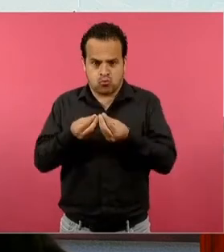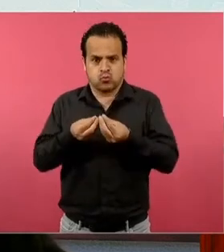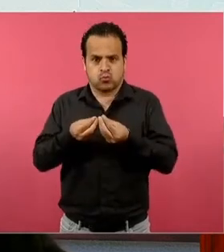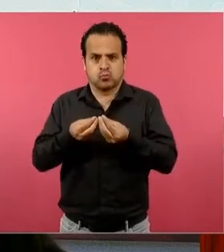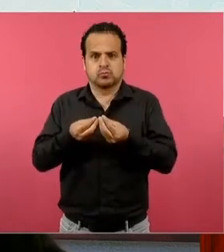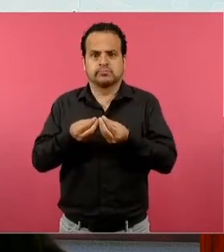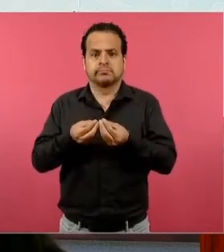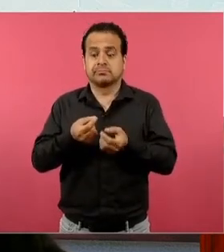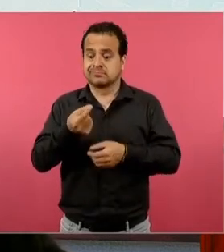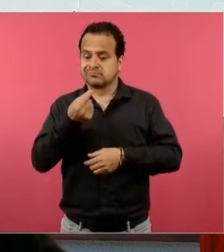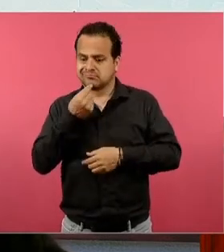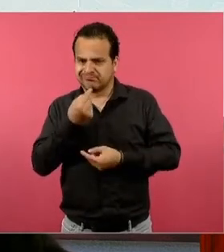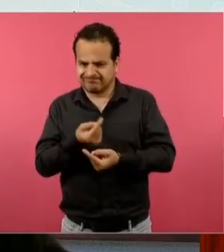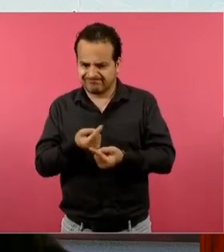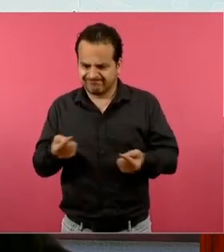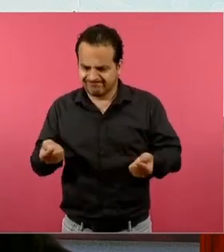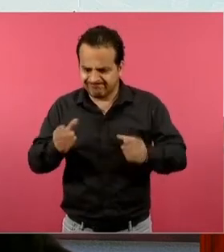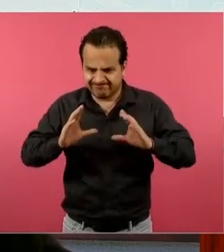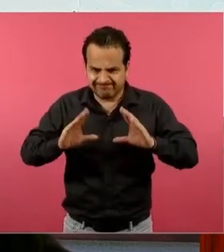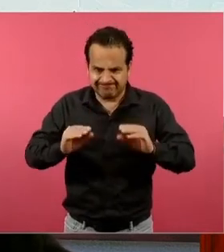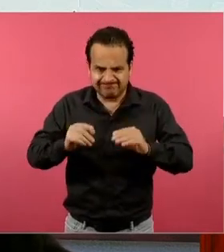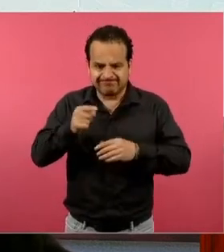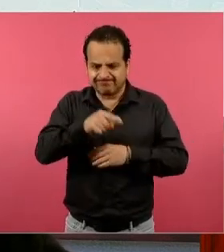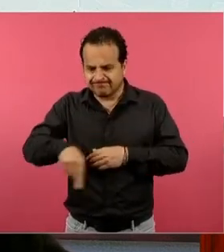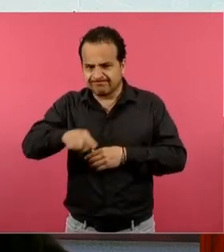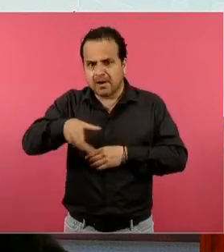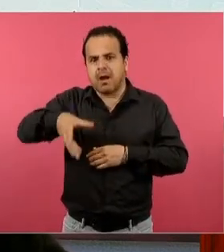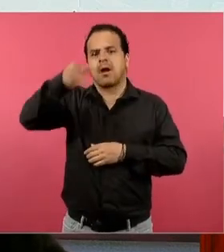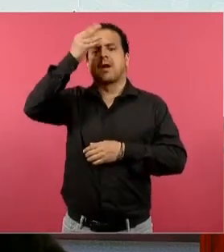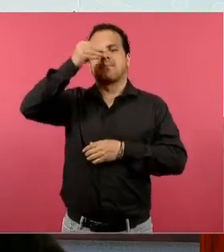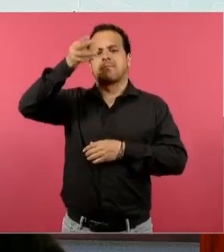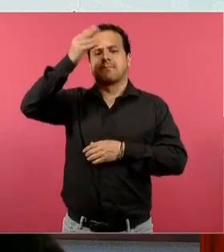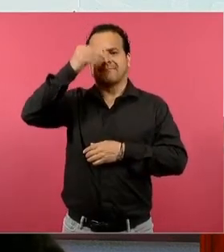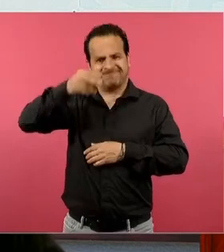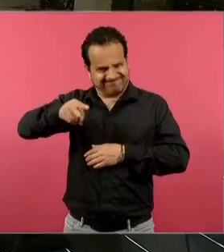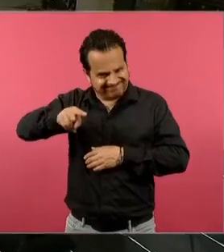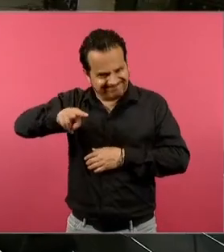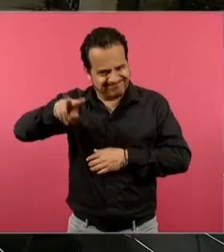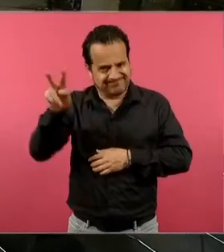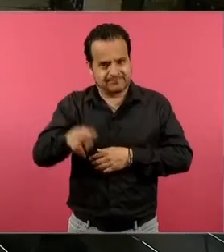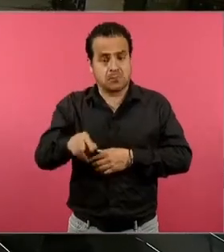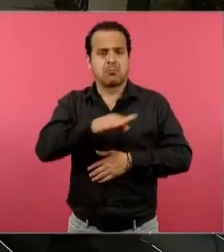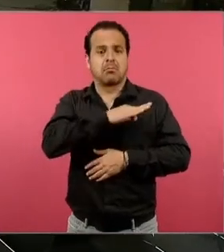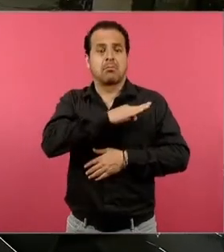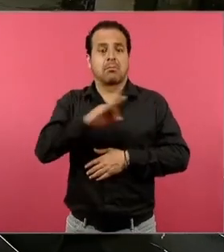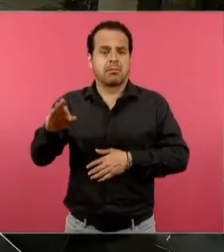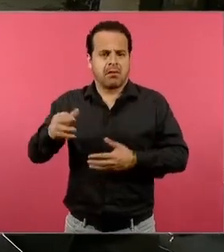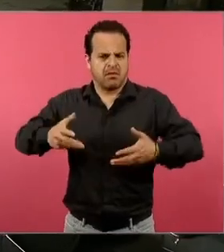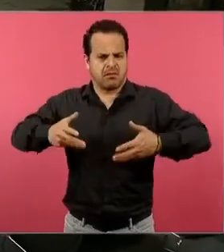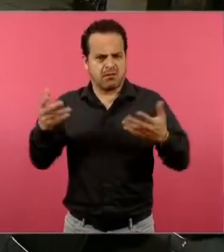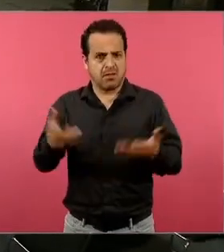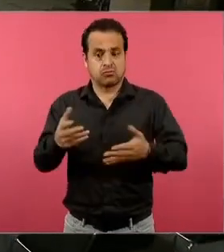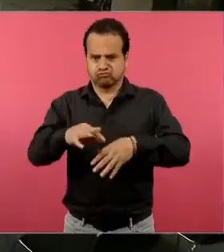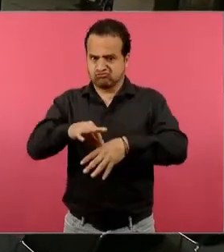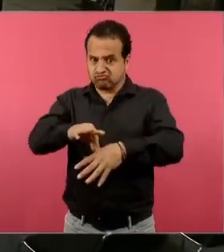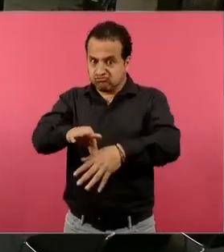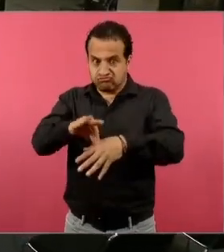niños realmente aprendan, para que esto lo puedan integrar en todas las áreas del conocimiento. La siguiente, por favor.